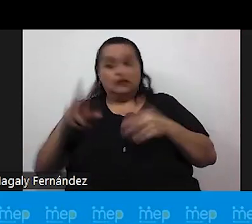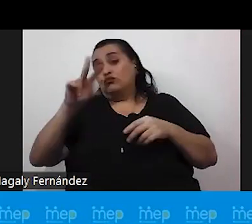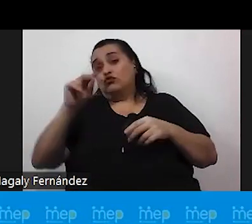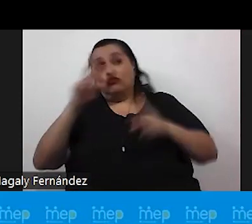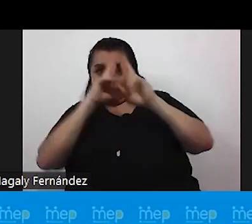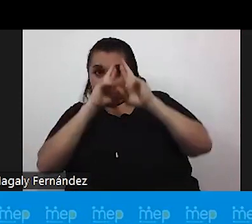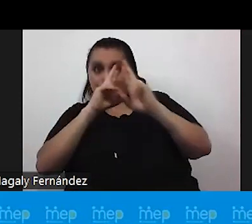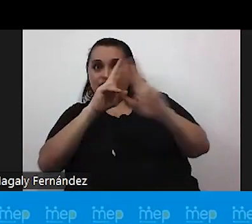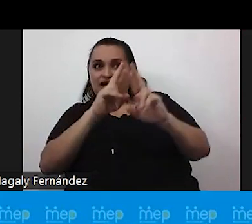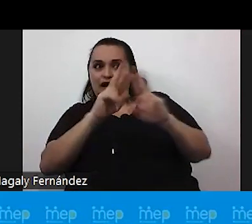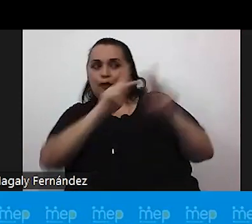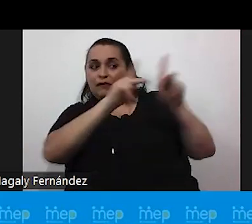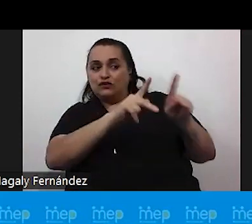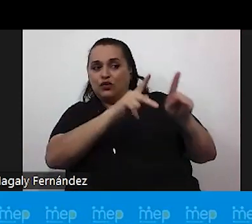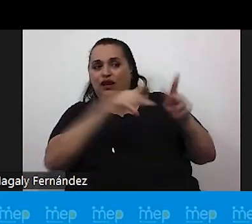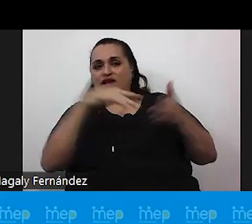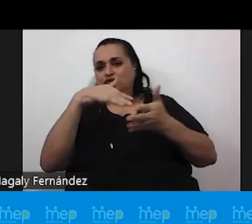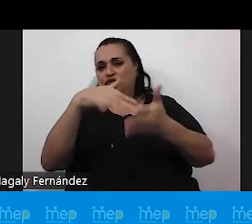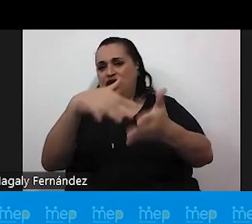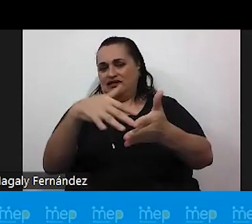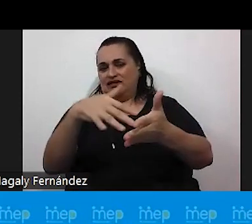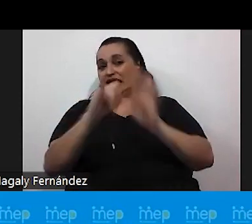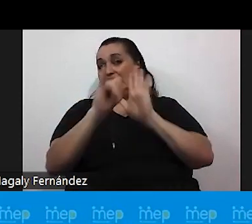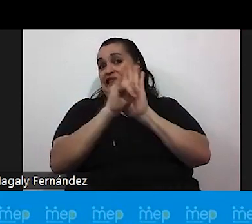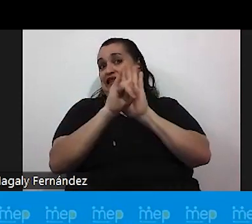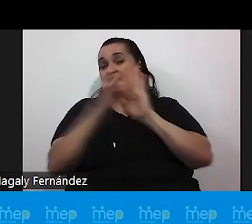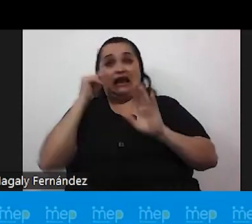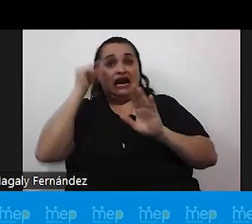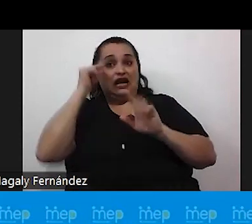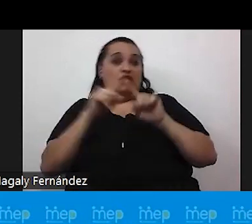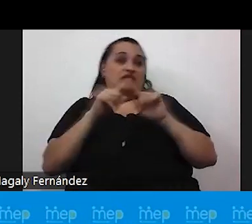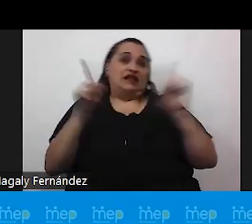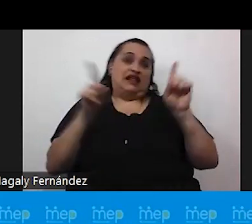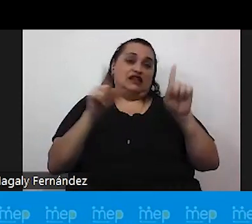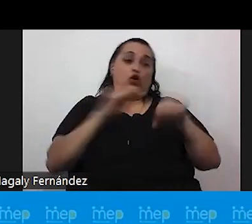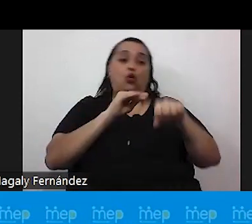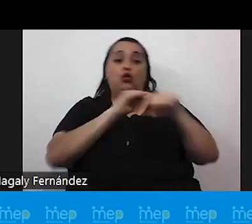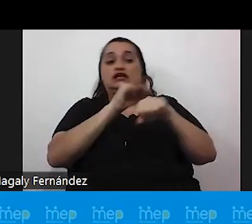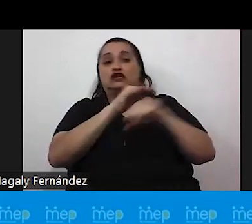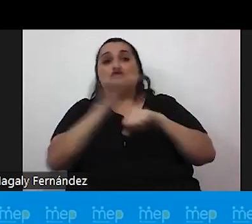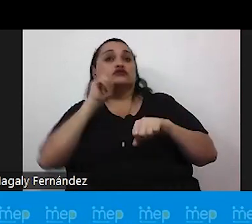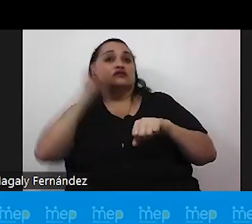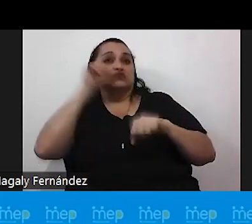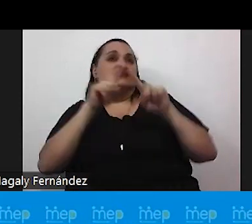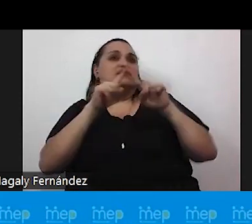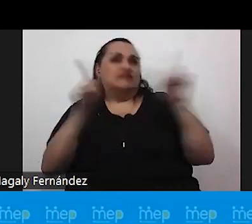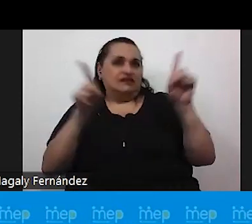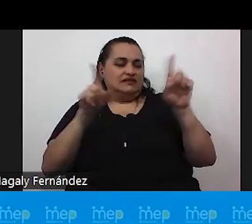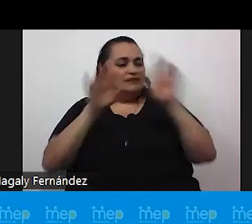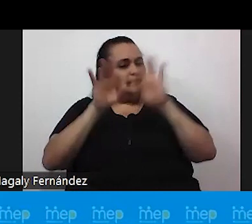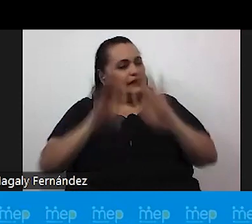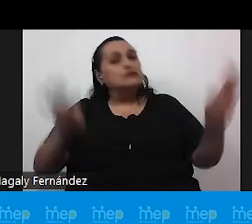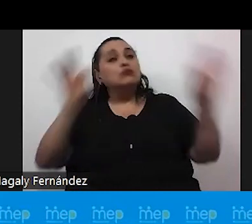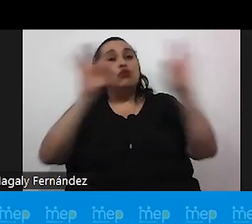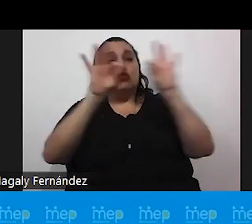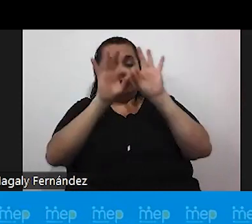a una persona estudiante con una identidad de género diferente o con una orientación sexual entonces aquí es importante que bonito de que